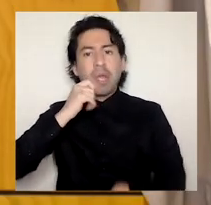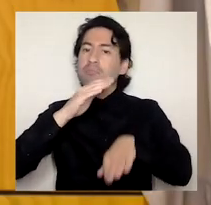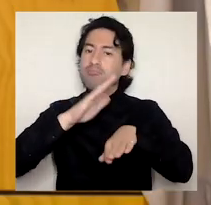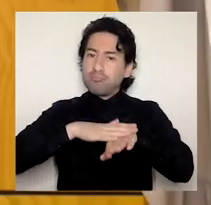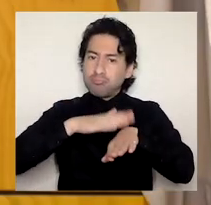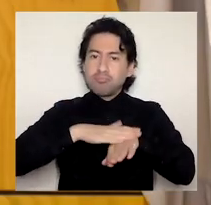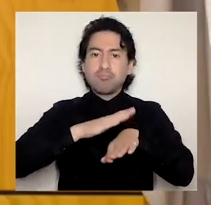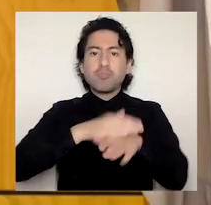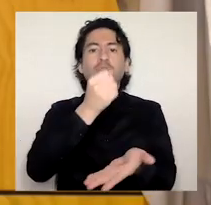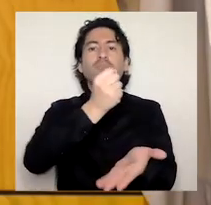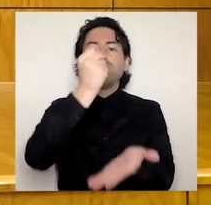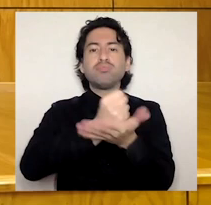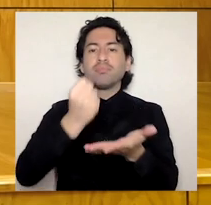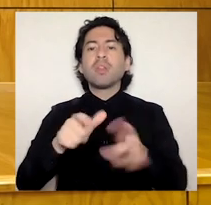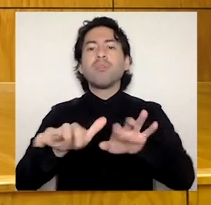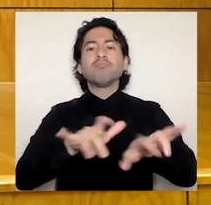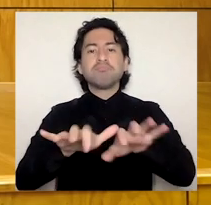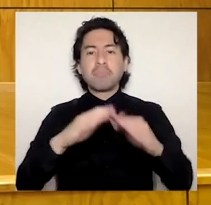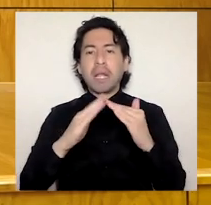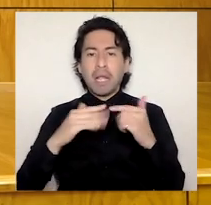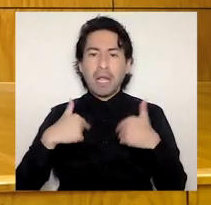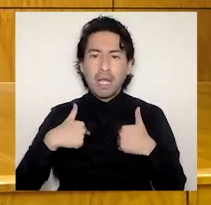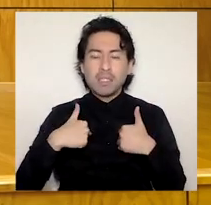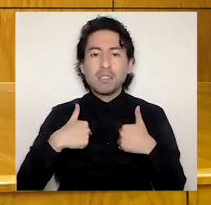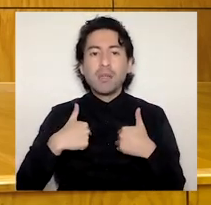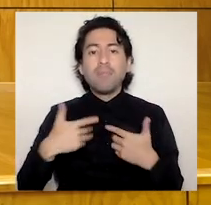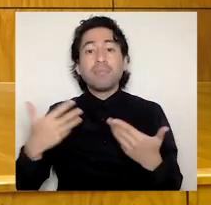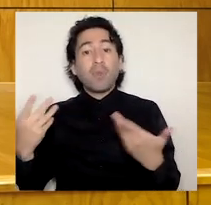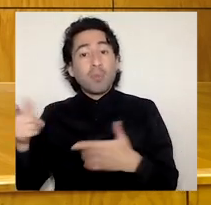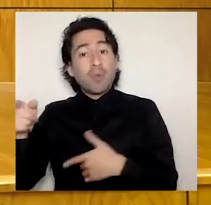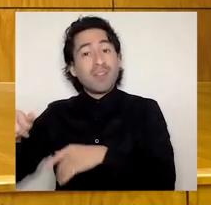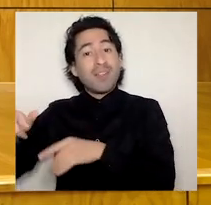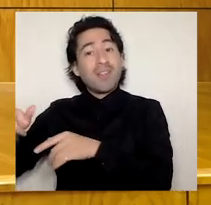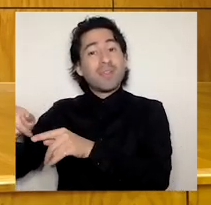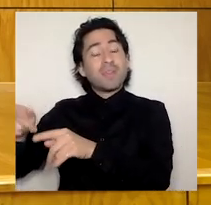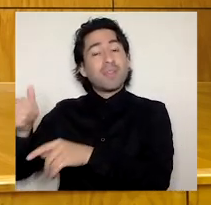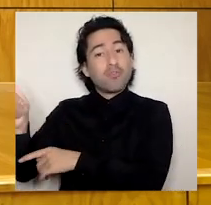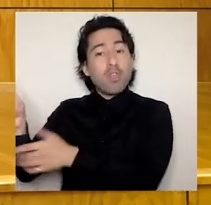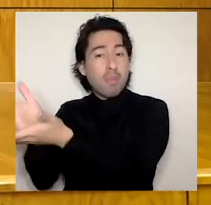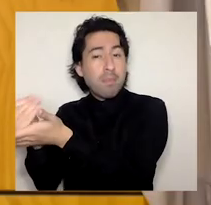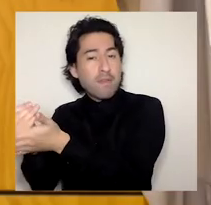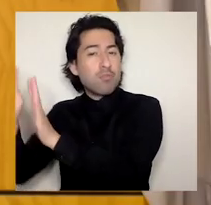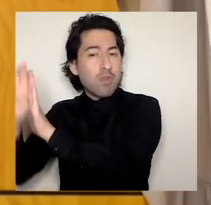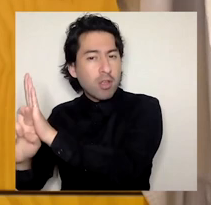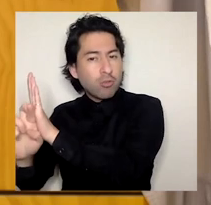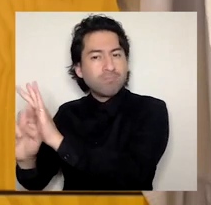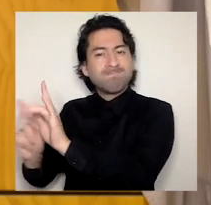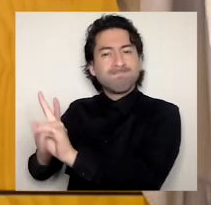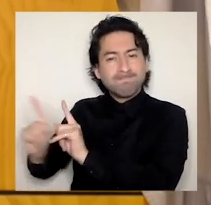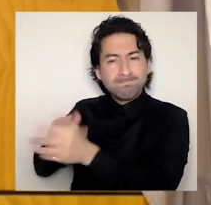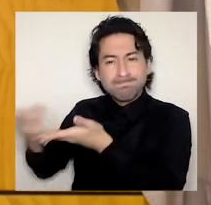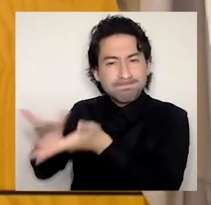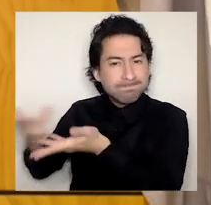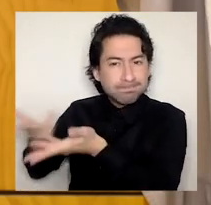dirección de planificación y proyectos, se coordinó la presentación del plan de fortalecimiento. Al alero